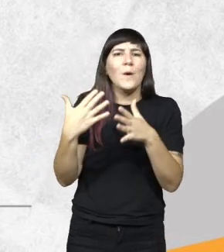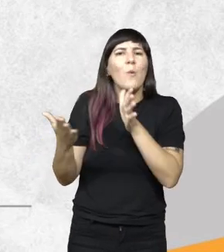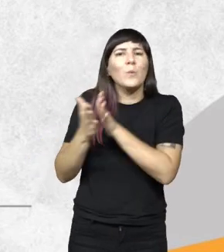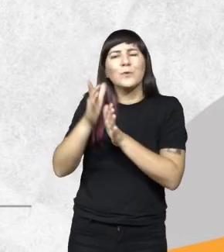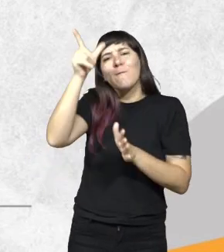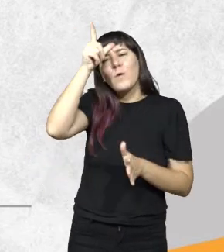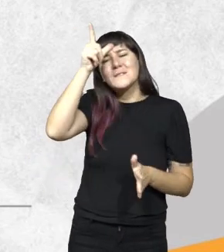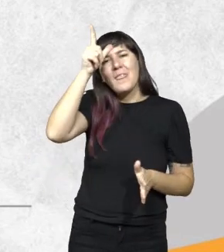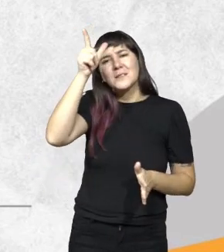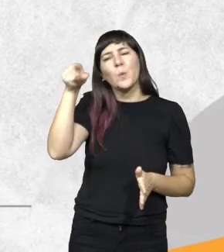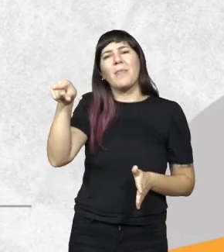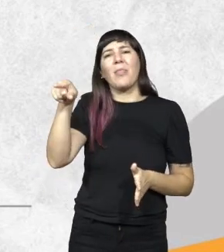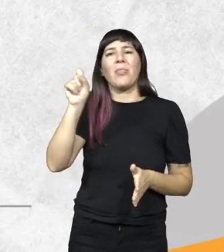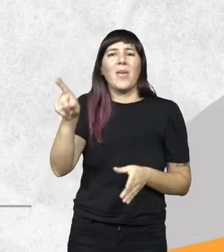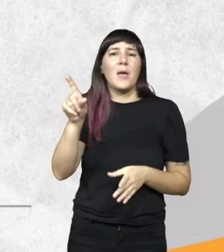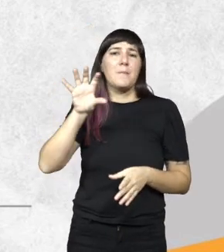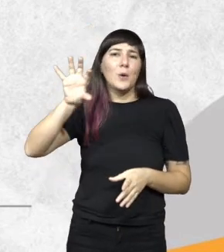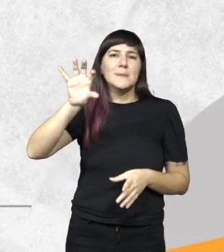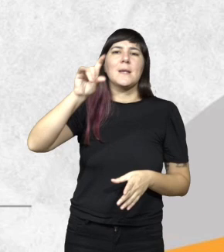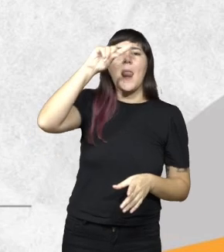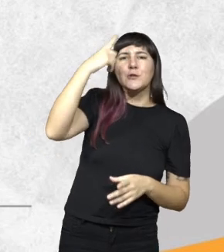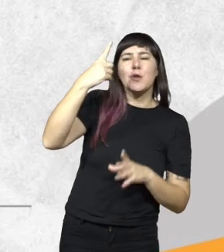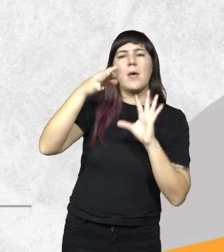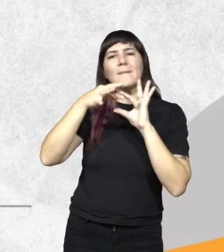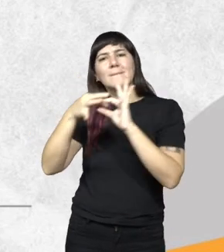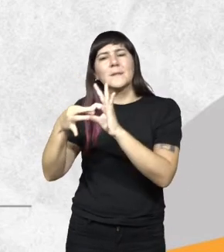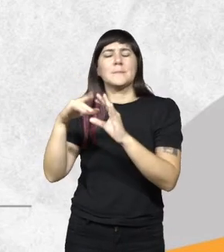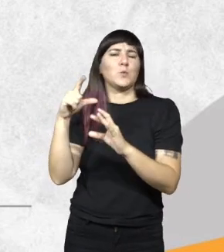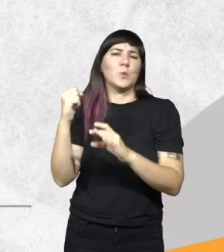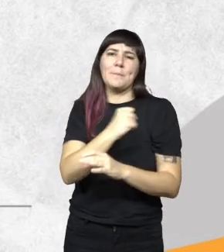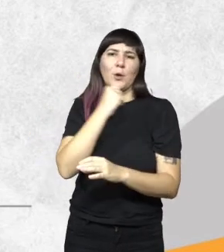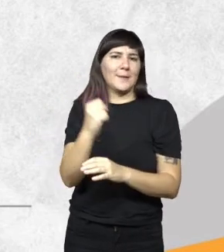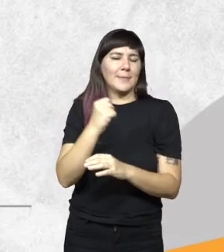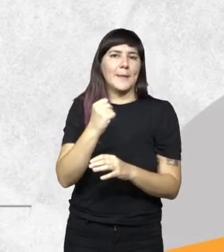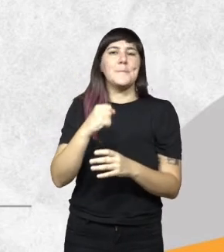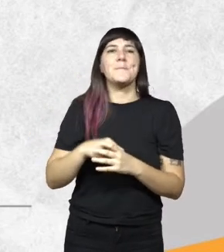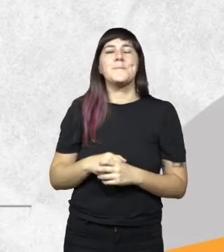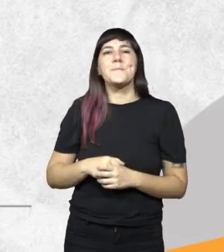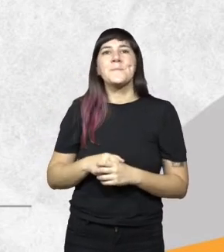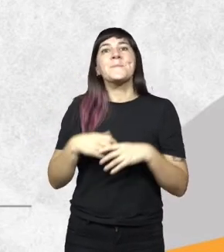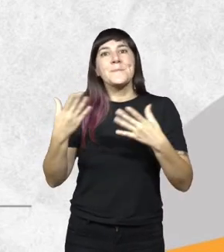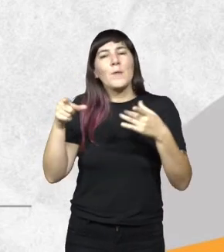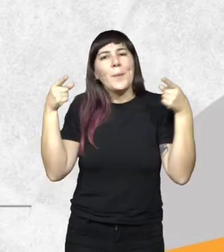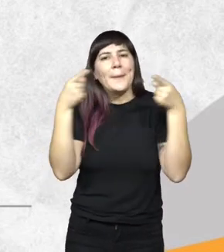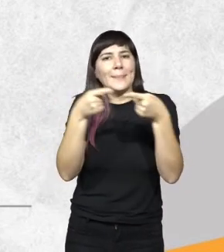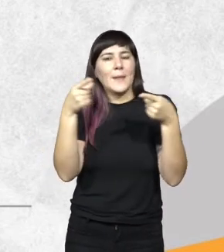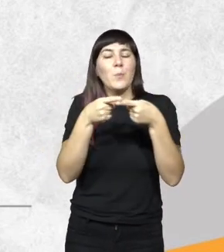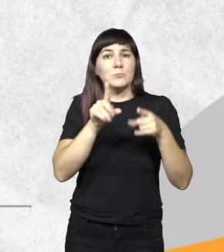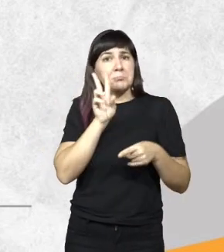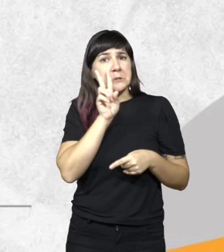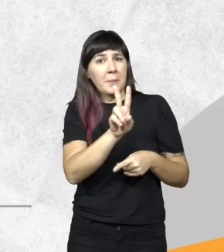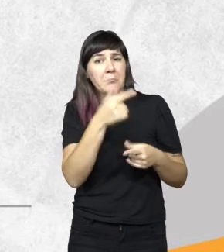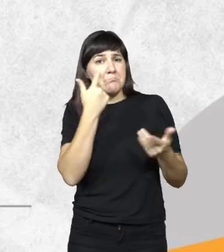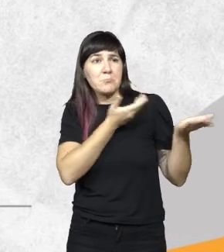de la provincia y nacionales es muy importante para nosotros de las cuales los objetivos se ven y los